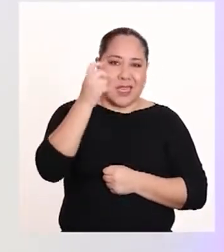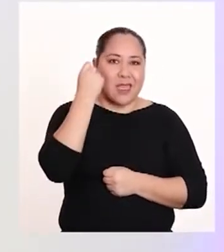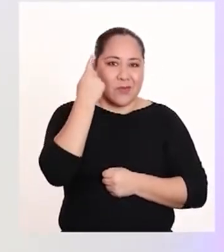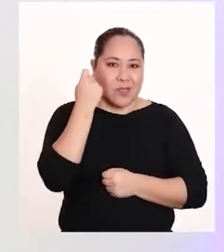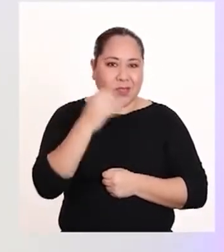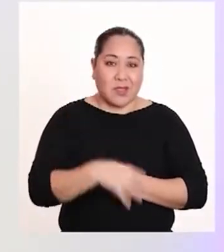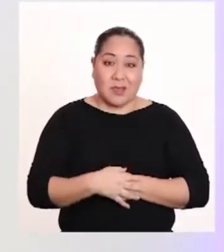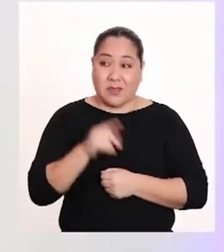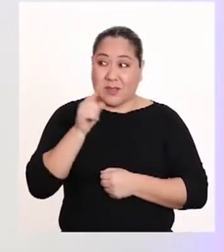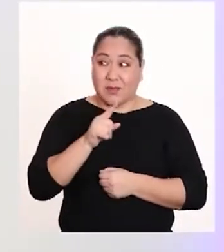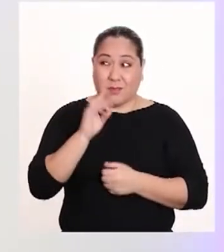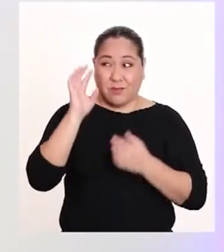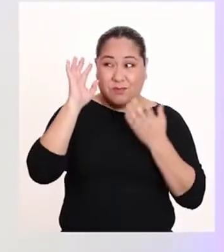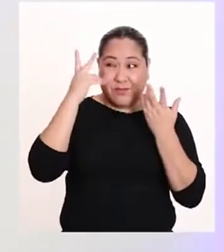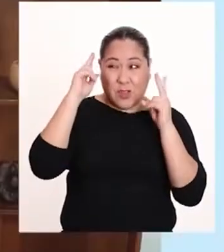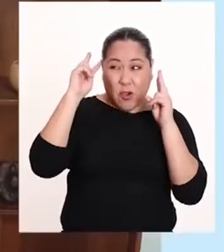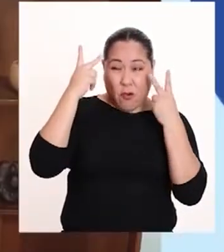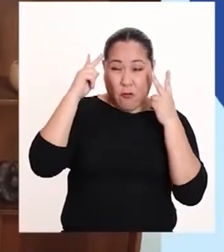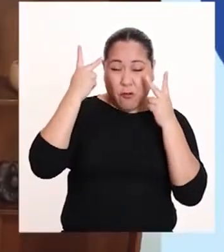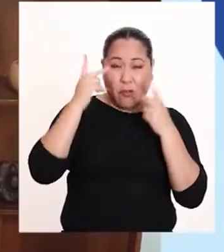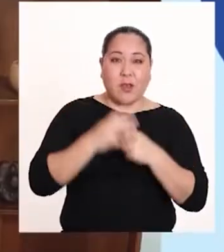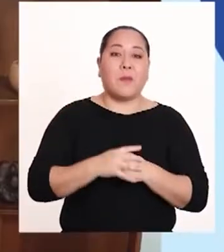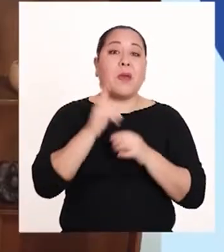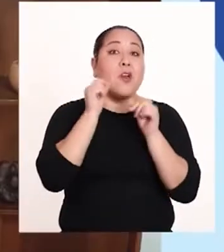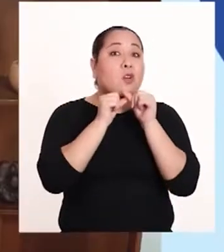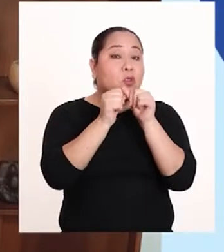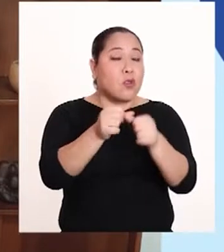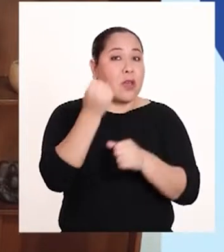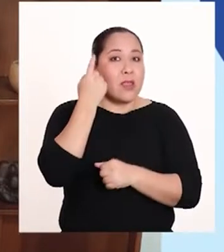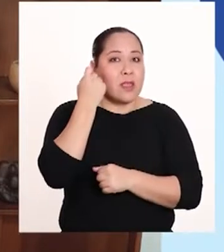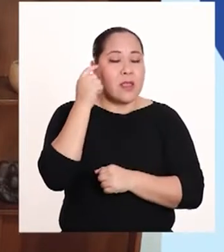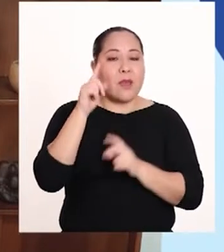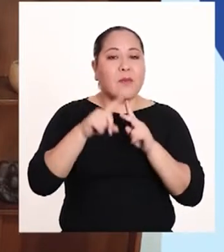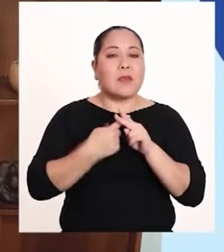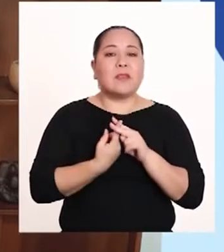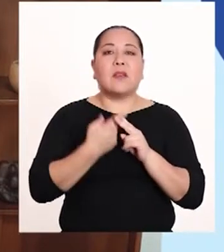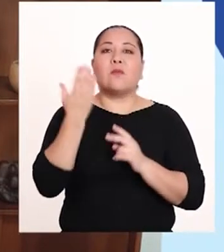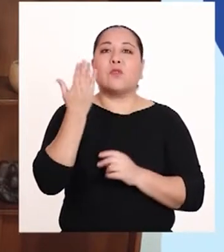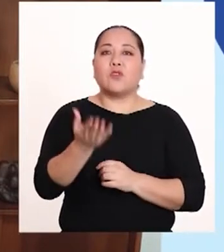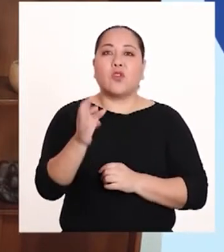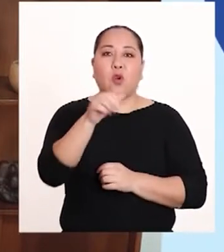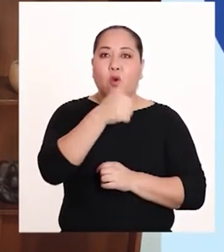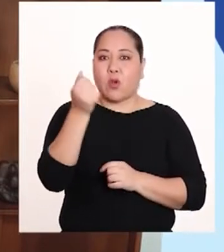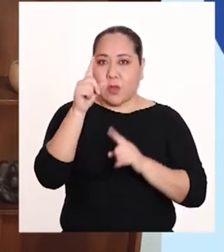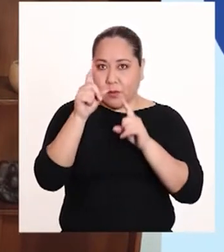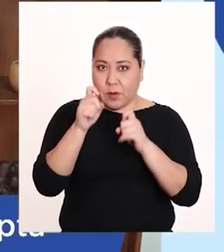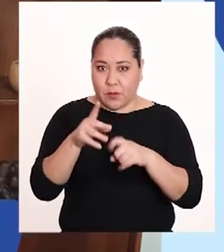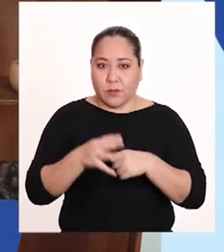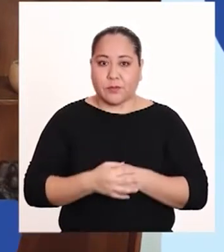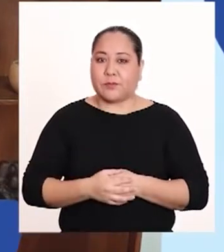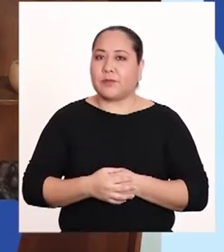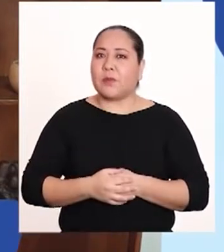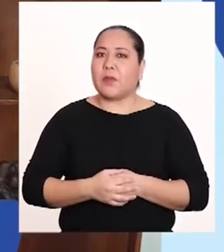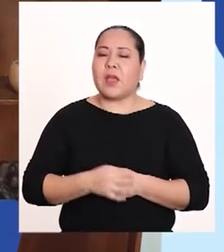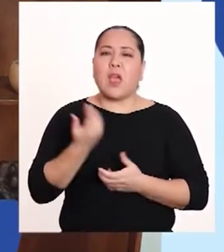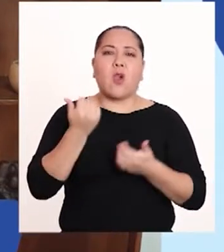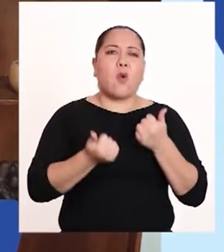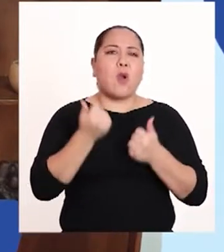entendiendo. Se prestaba confusión. Y para seguir entendiendo, partamos de la siguiente pregunta. ¿En qué estado